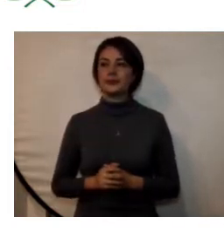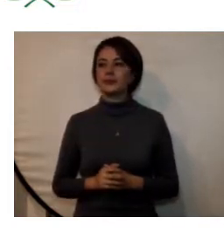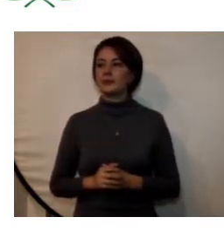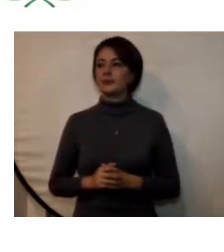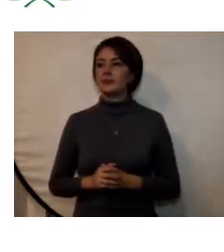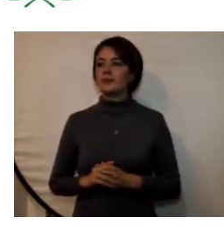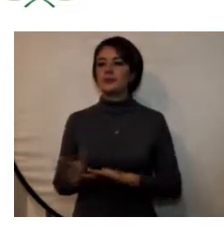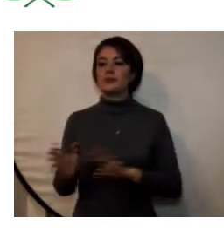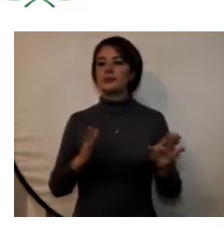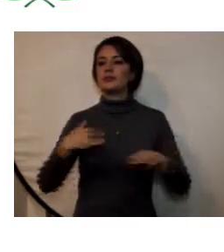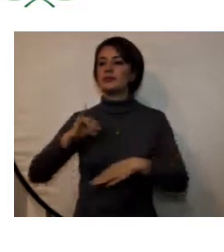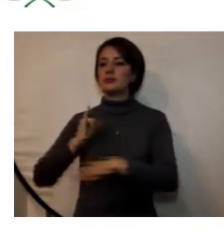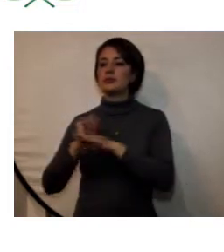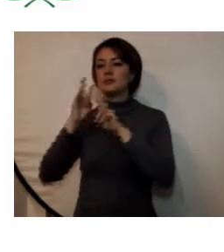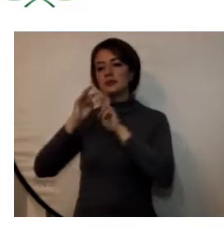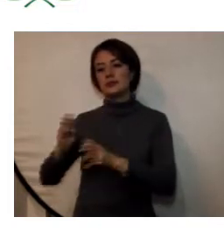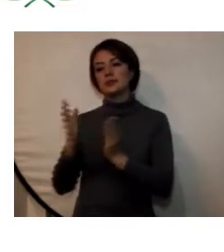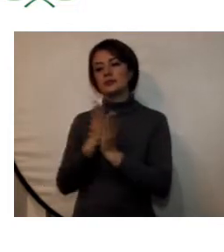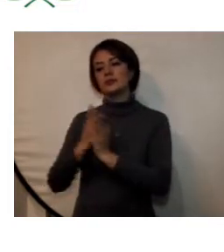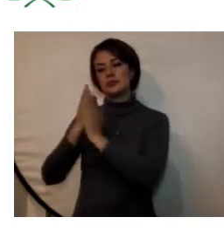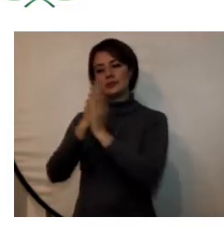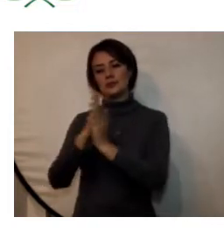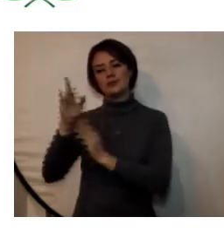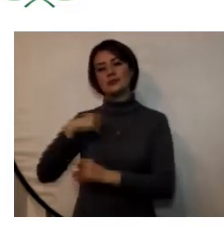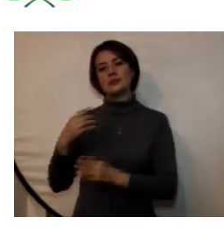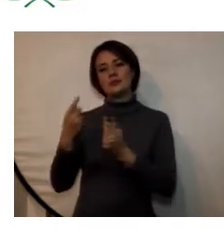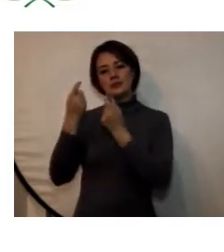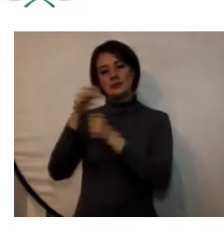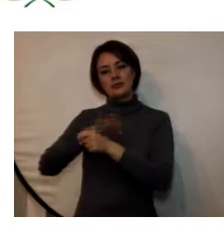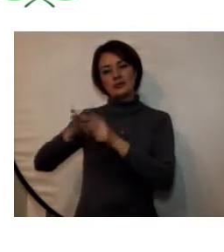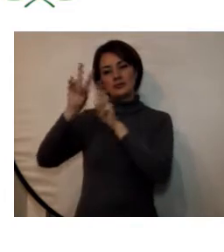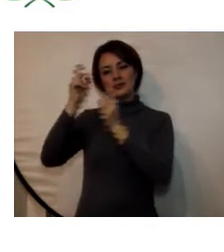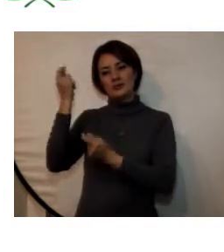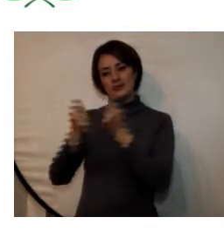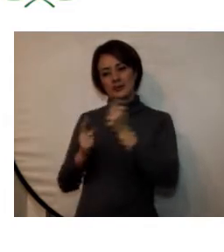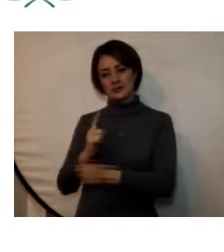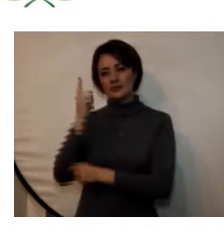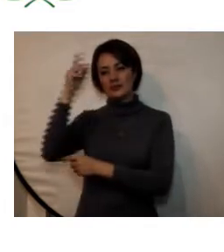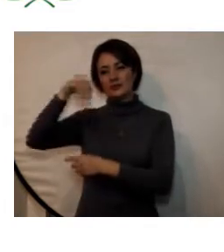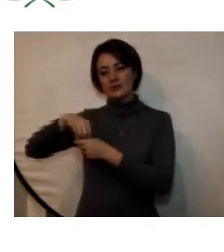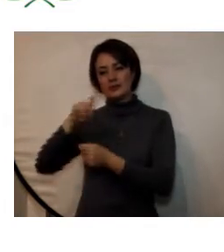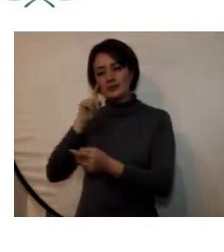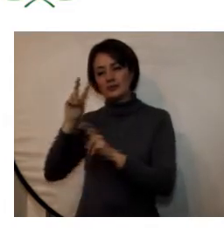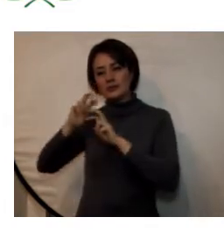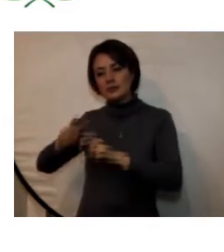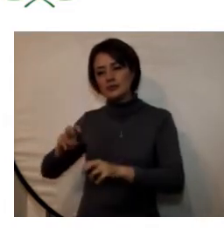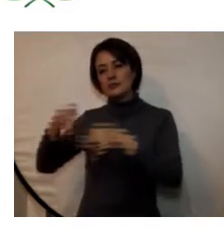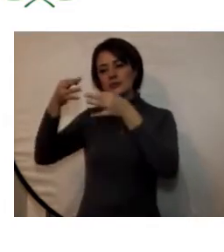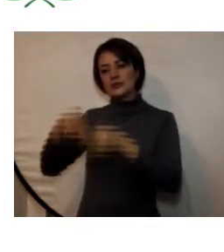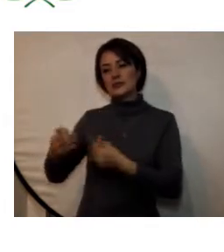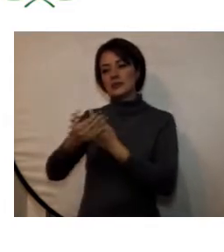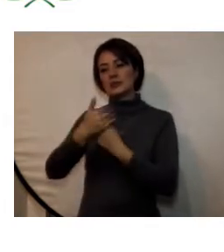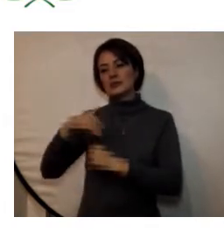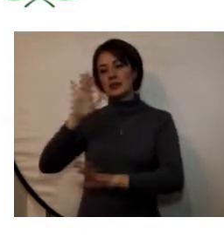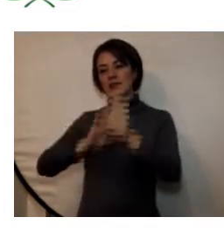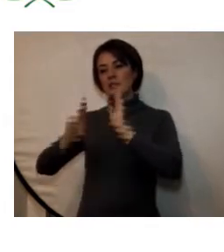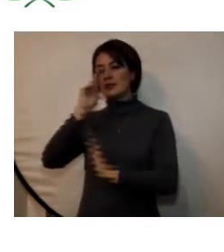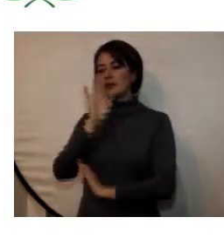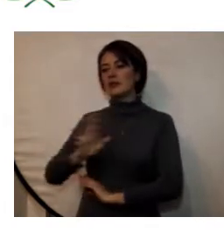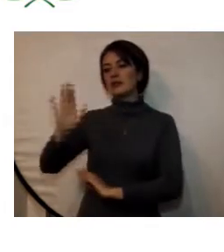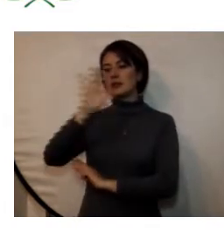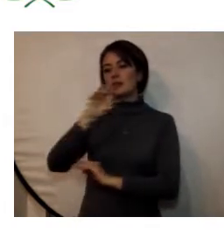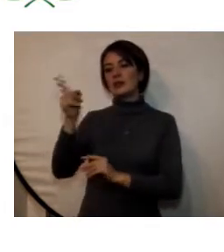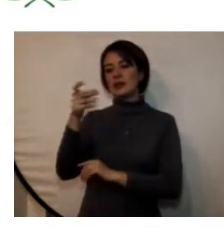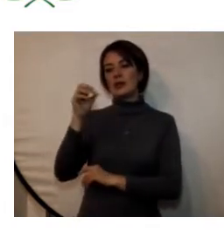el instituto de estudios geoestratégicos y asuntos políticos y egab orienta su gestión al estudio de la seguridad y defensa nacional la